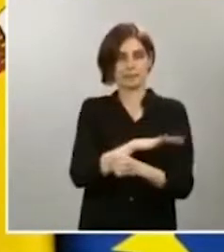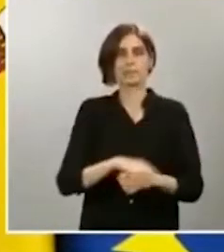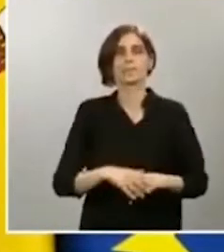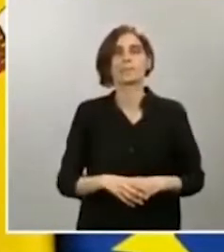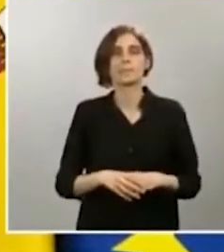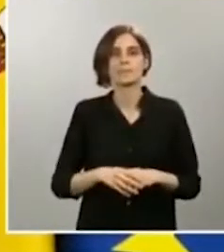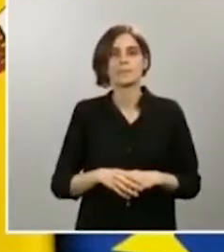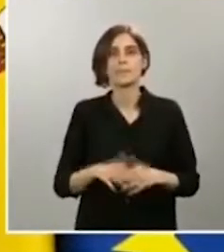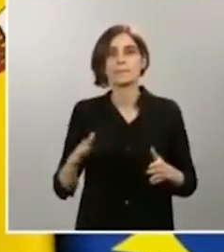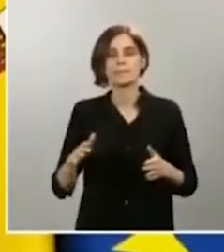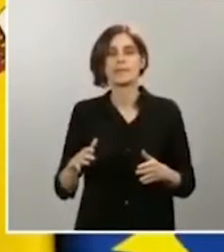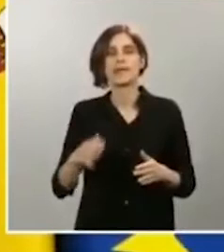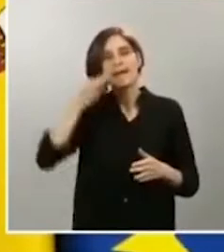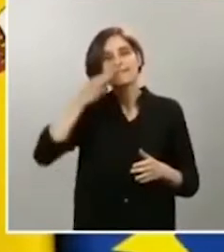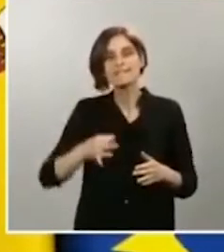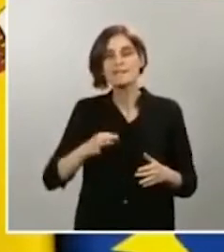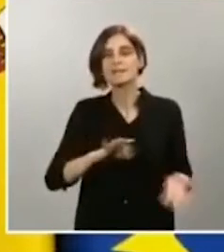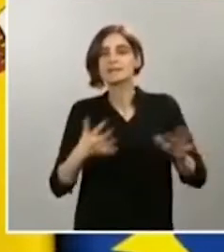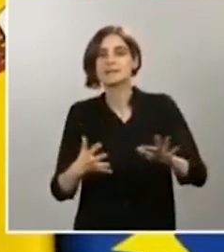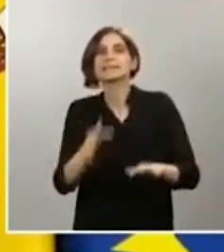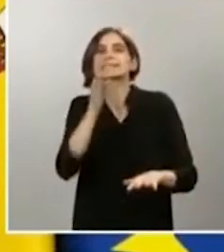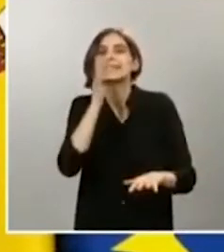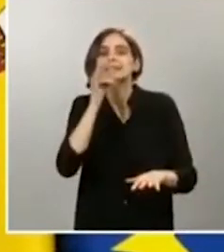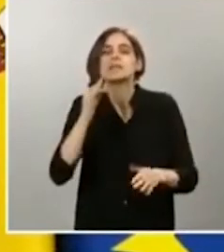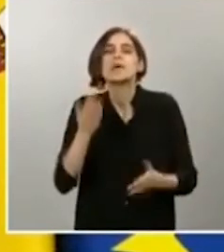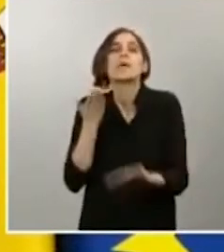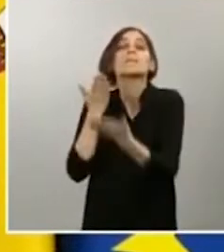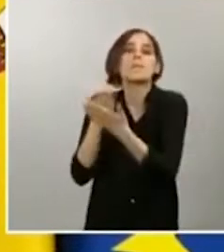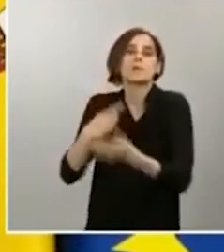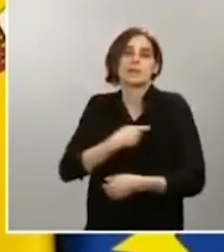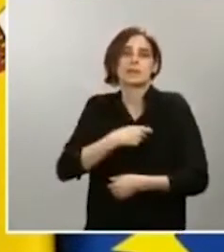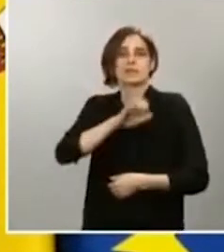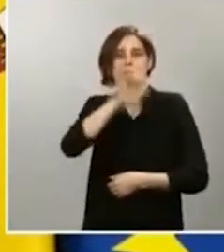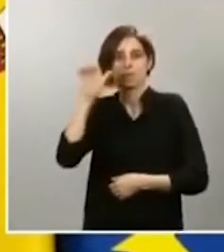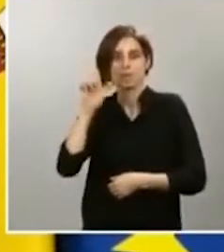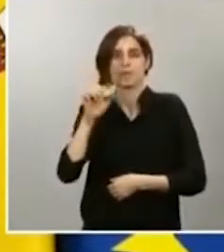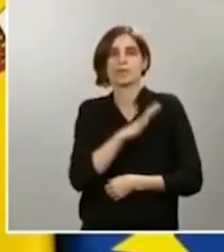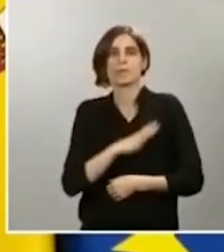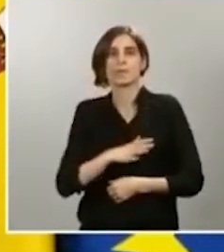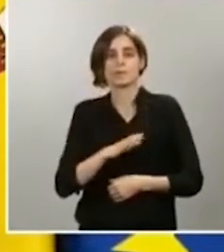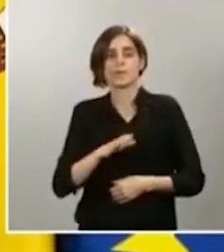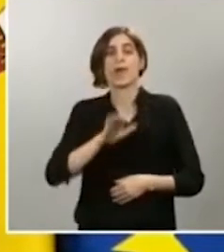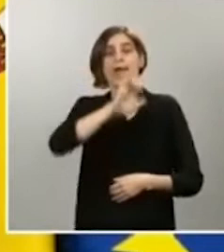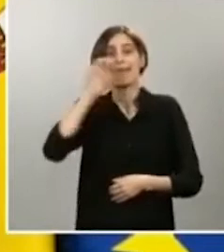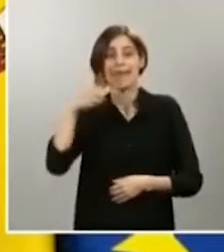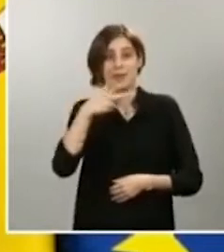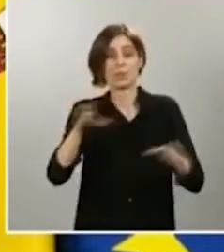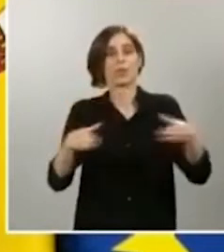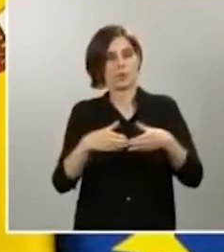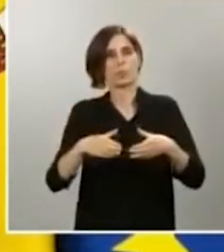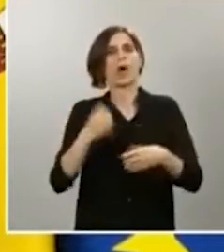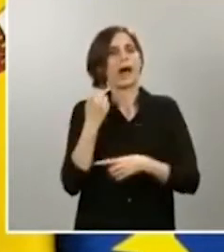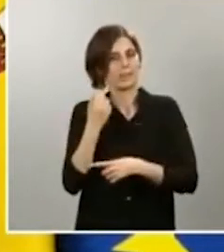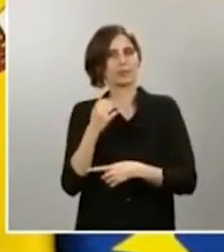propuesta de la Comisión a la cual el Eurogrupo le ha dado su apoyo y que ahora necesita ser traducido